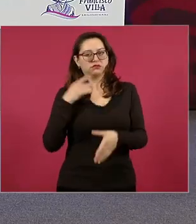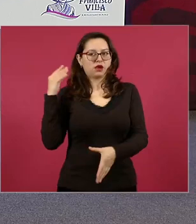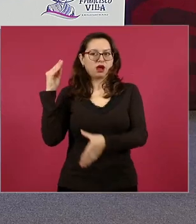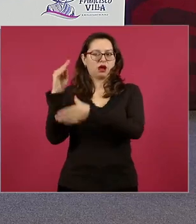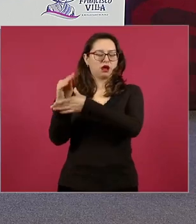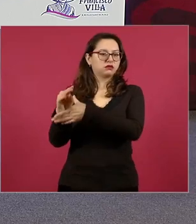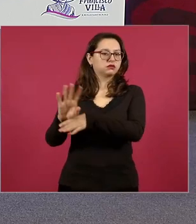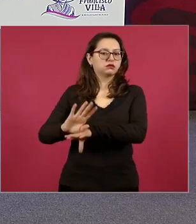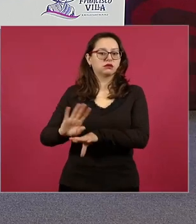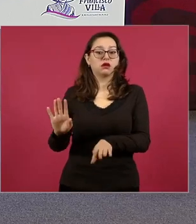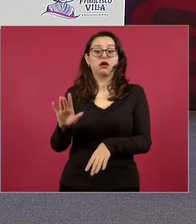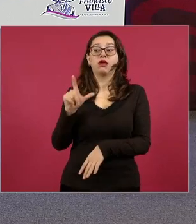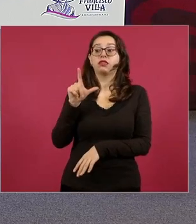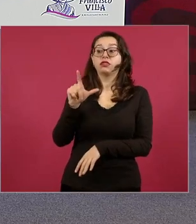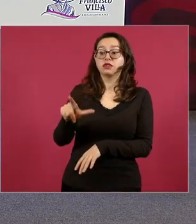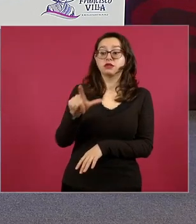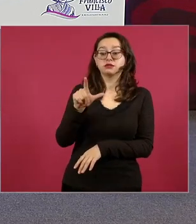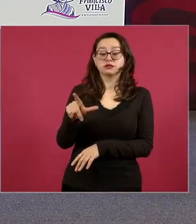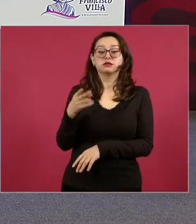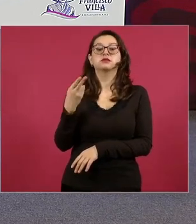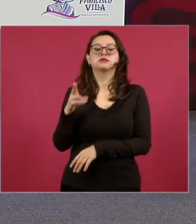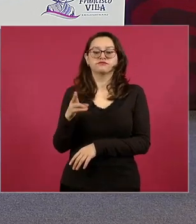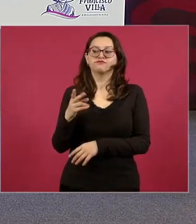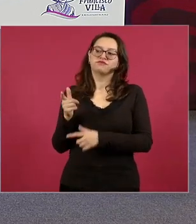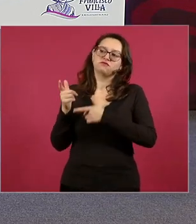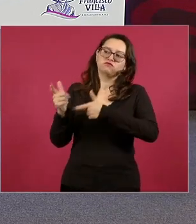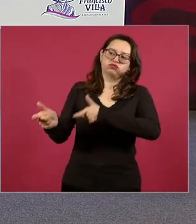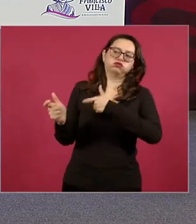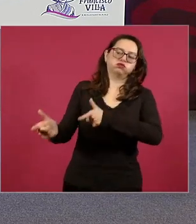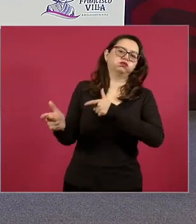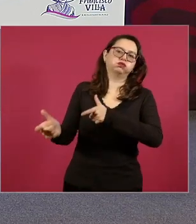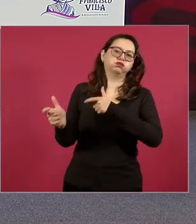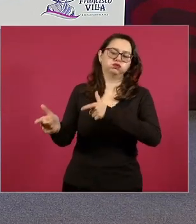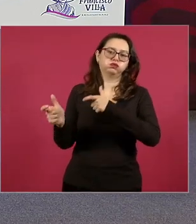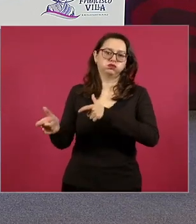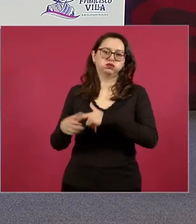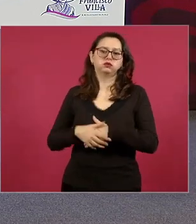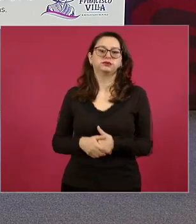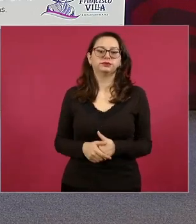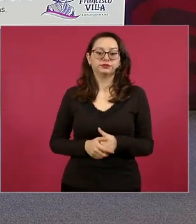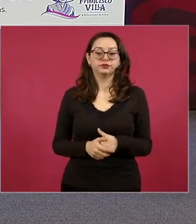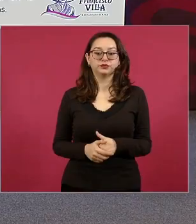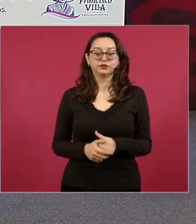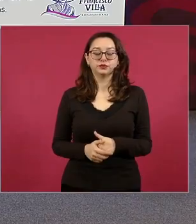y el 17 de noviembre local fue objeto de disparos de arma de fuego. Adelante.